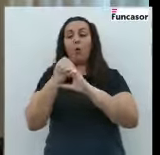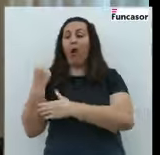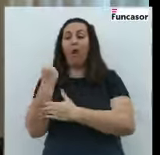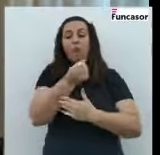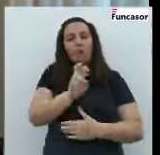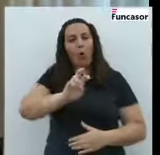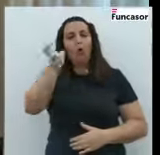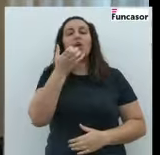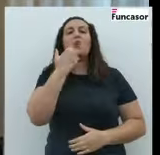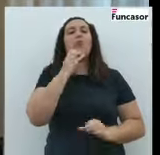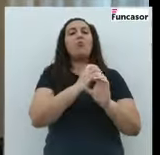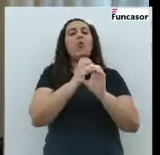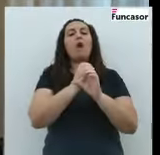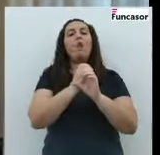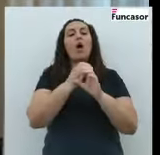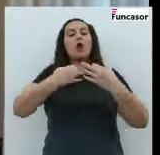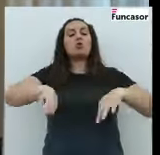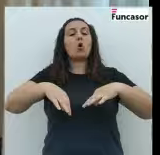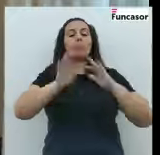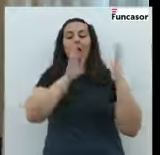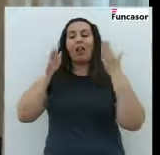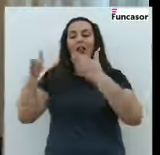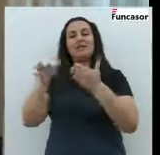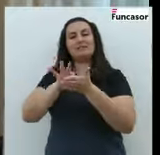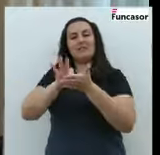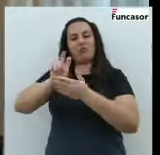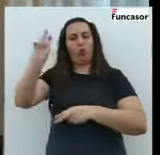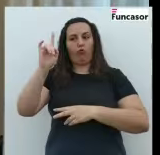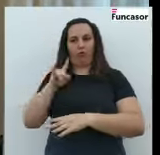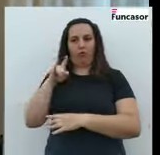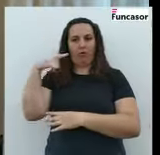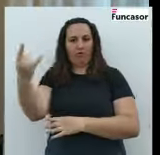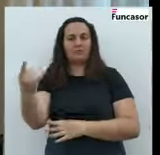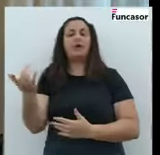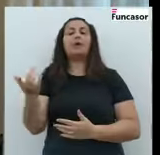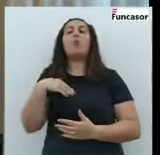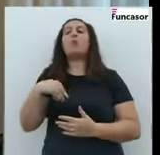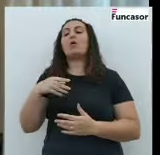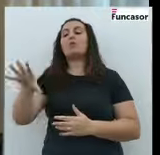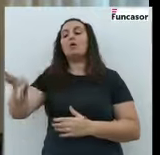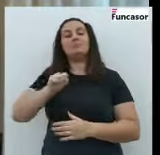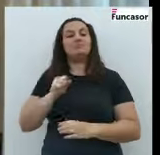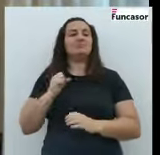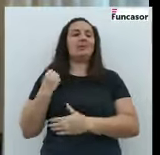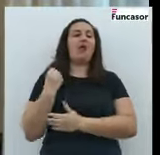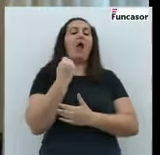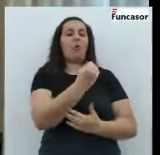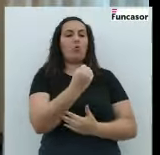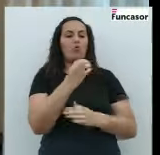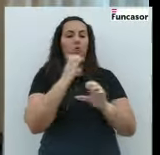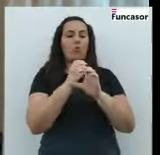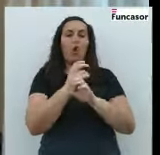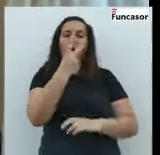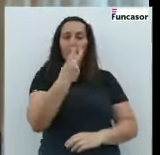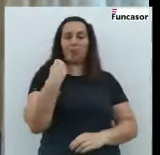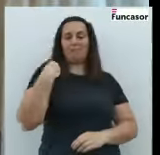en este caso las guaguas que habitualmente están, que son destinadas al servicio discrecional, pues lo haremos. Van a ser dos guaguas